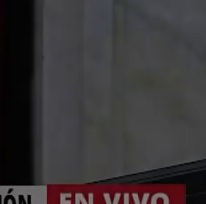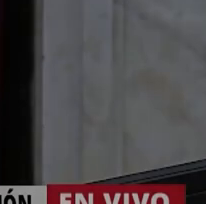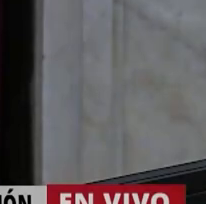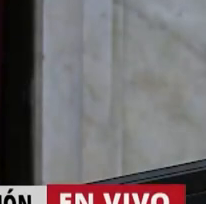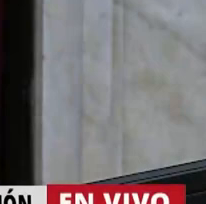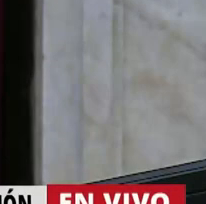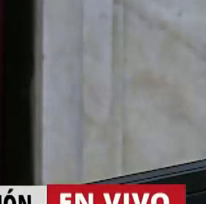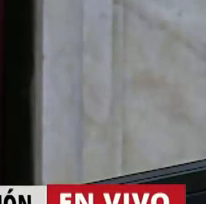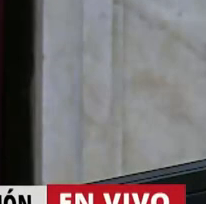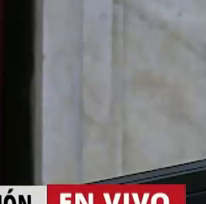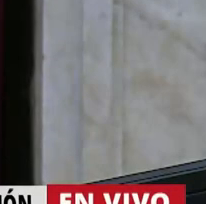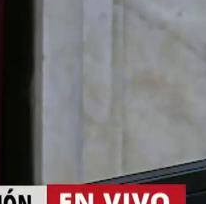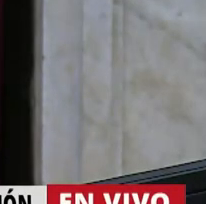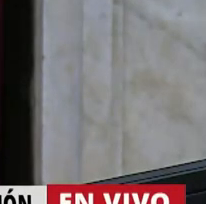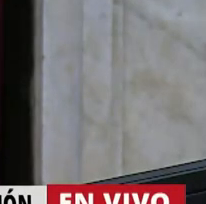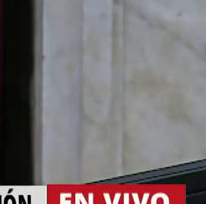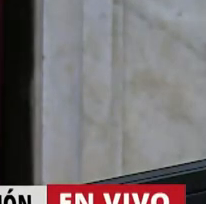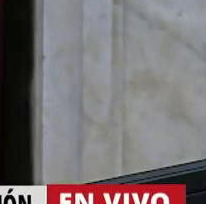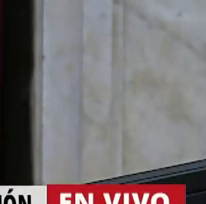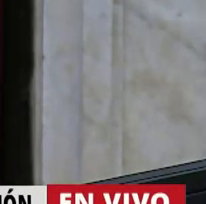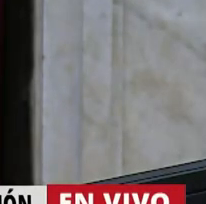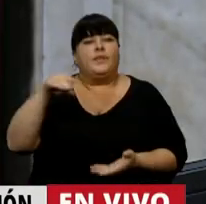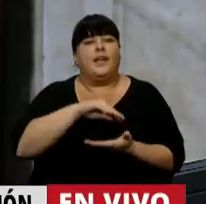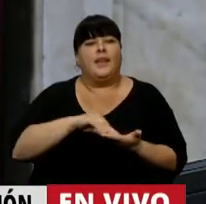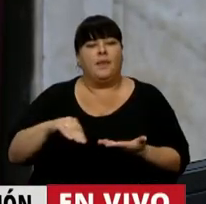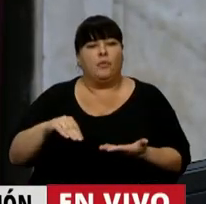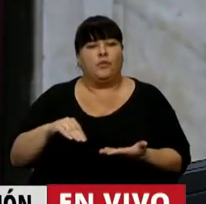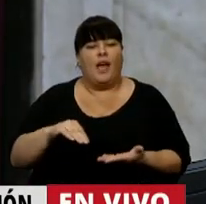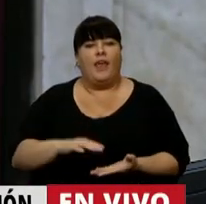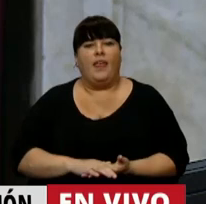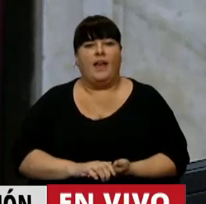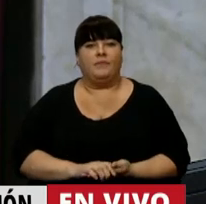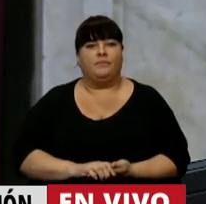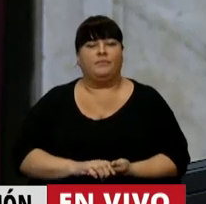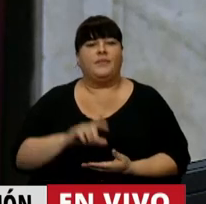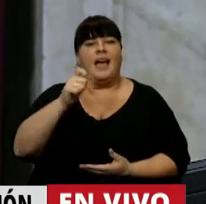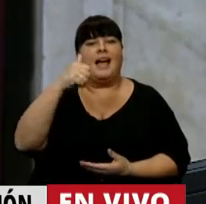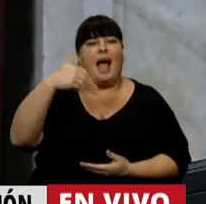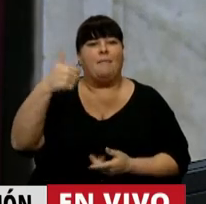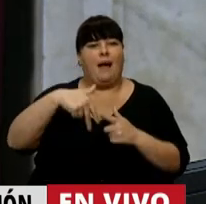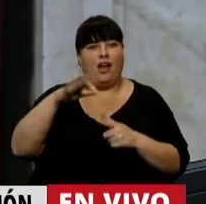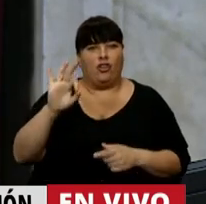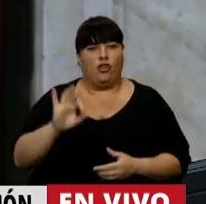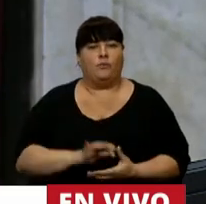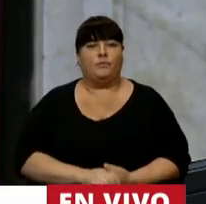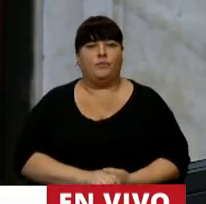En el uso de la palabra, la diputada Graciela Camaño.